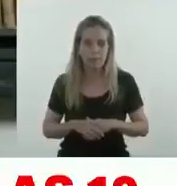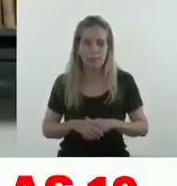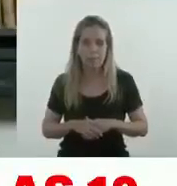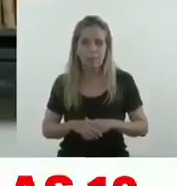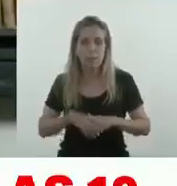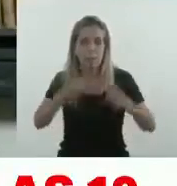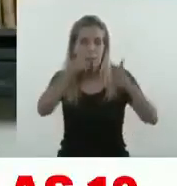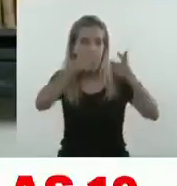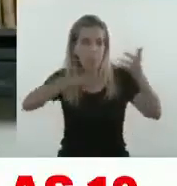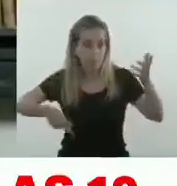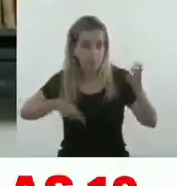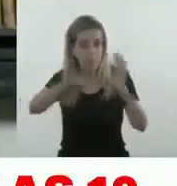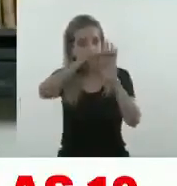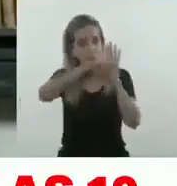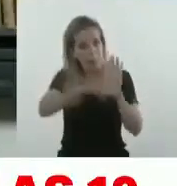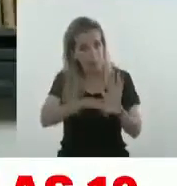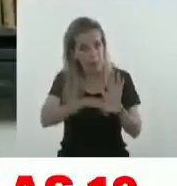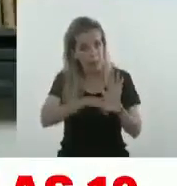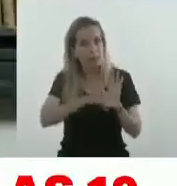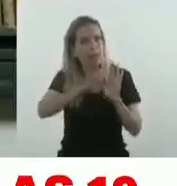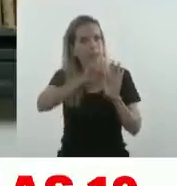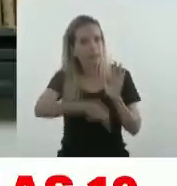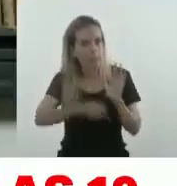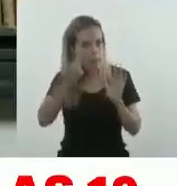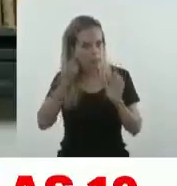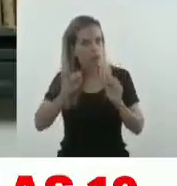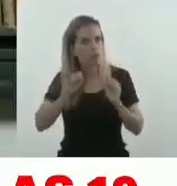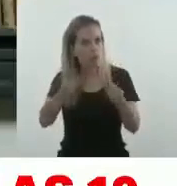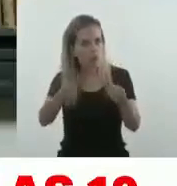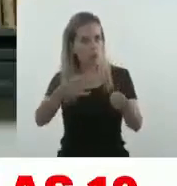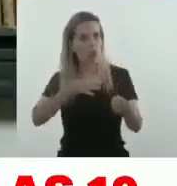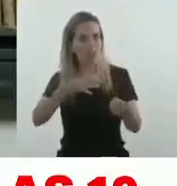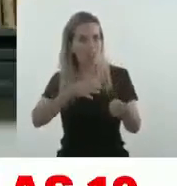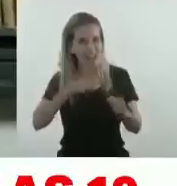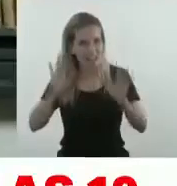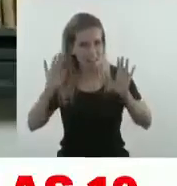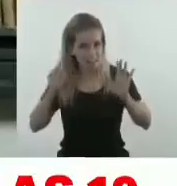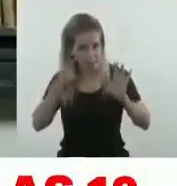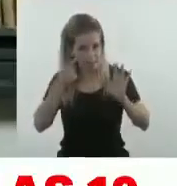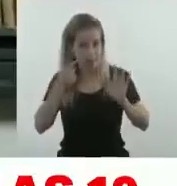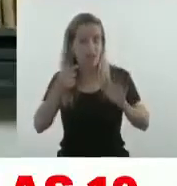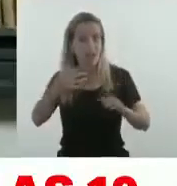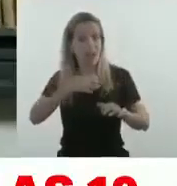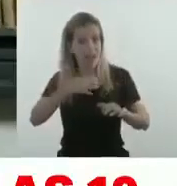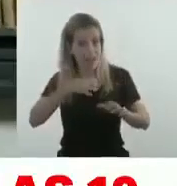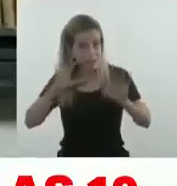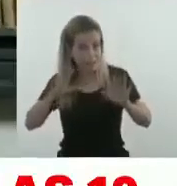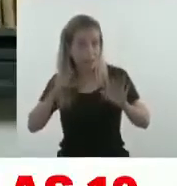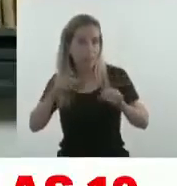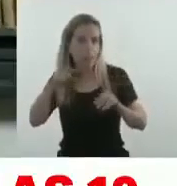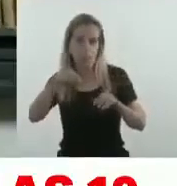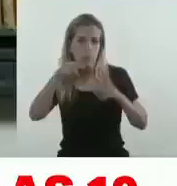Todas estas medidas incluyen también la suspensión de clases. Las clases van durante